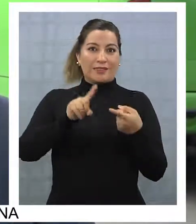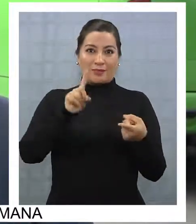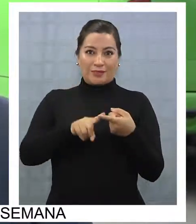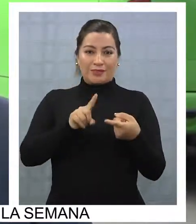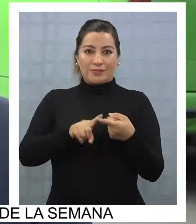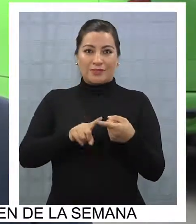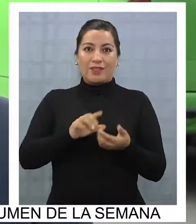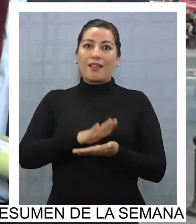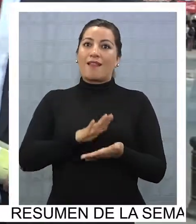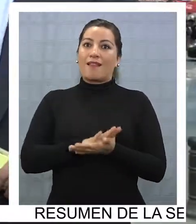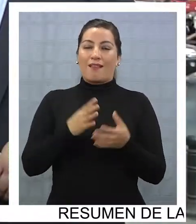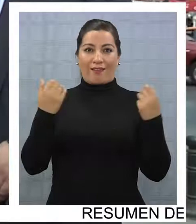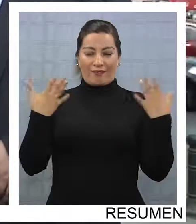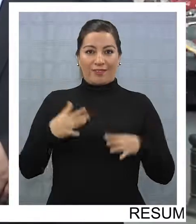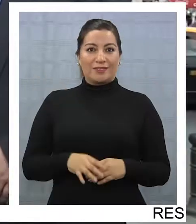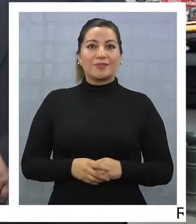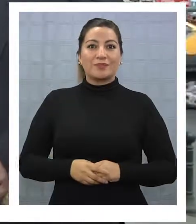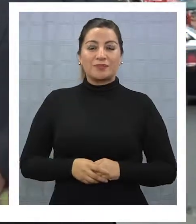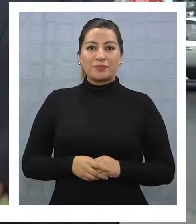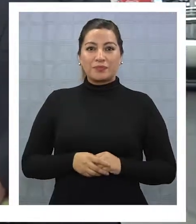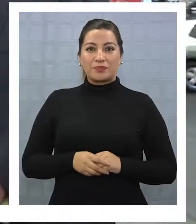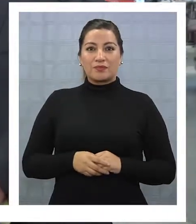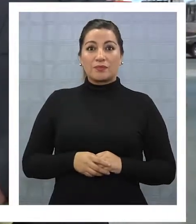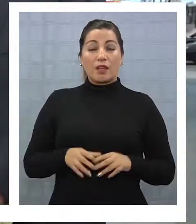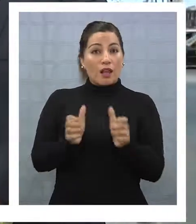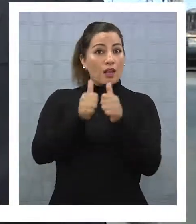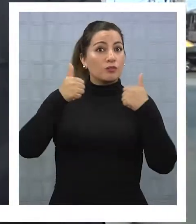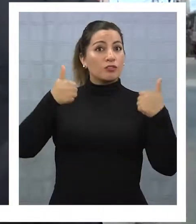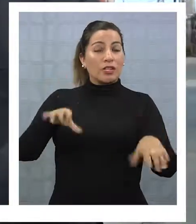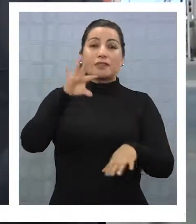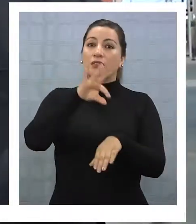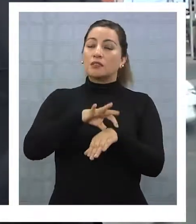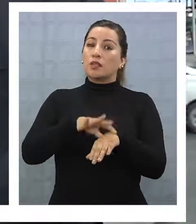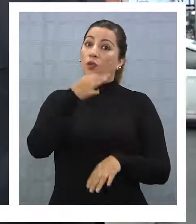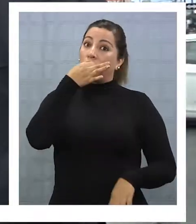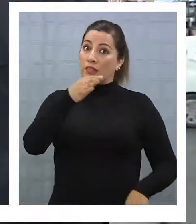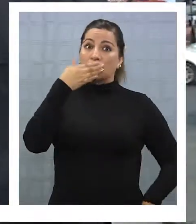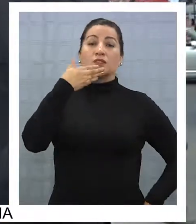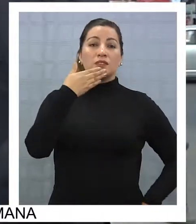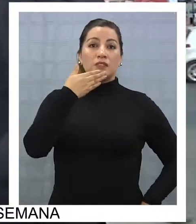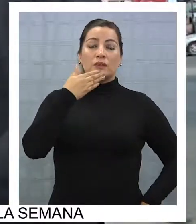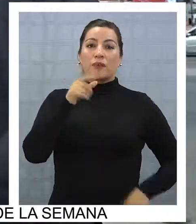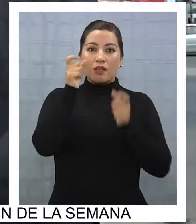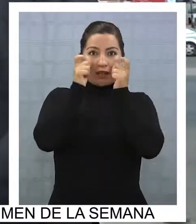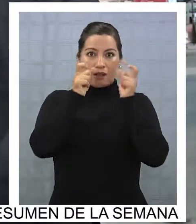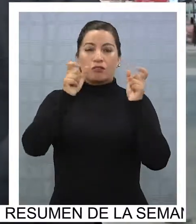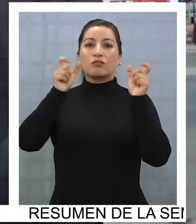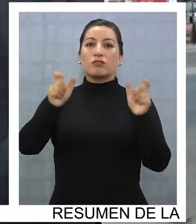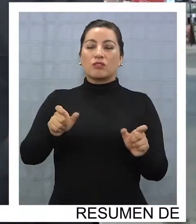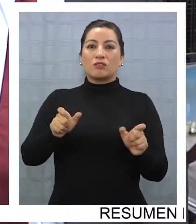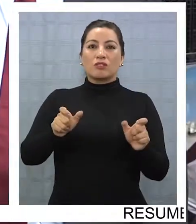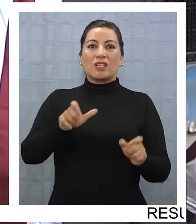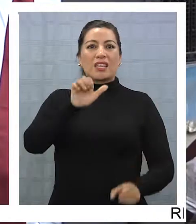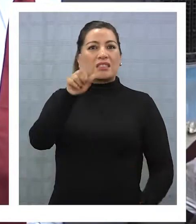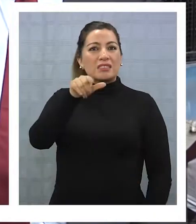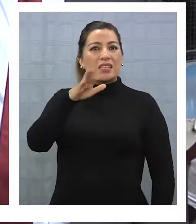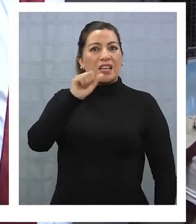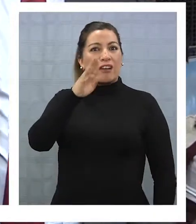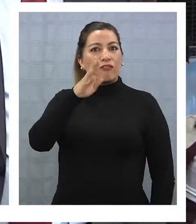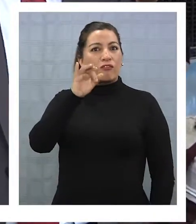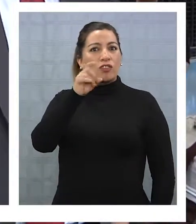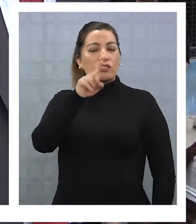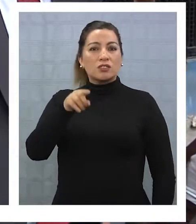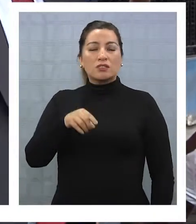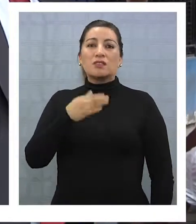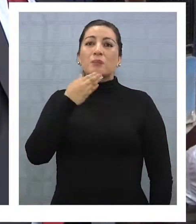bellísima fiesta. La autoridad sanitaria se refirió también al control del brote de escabiosis o sarna